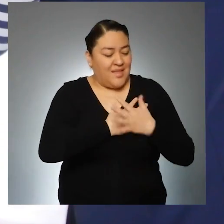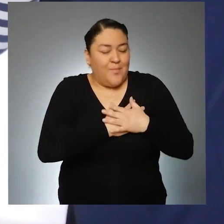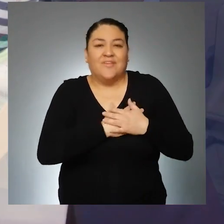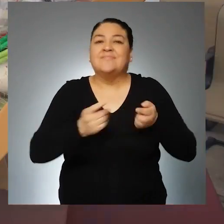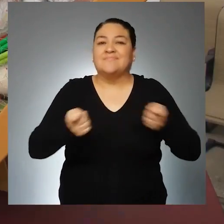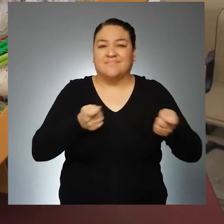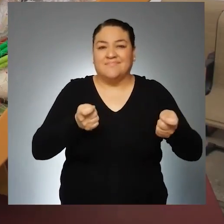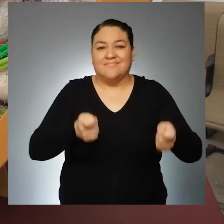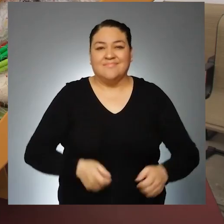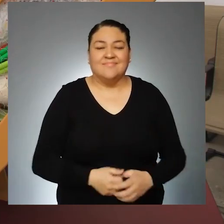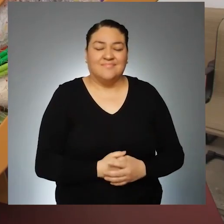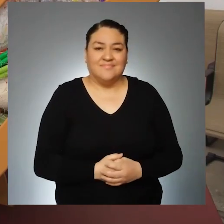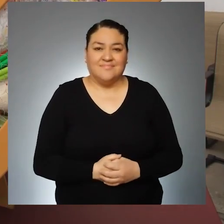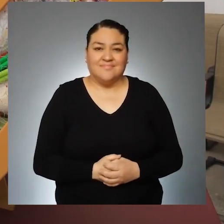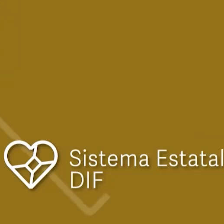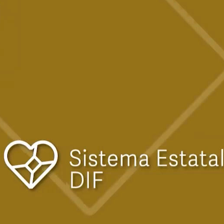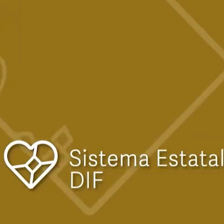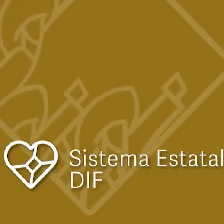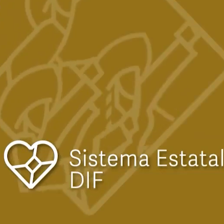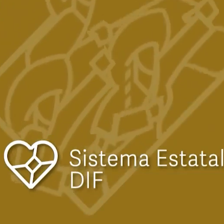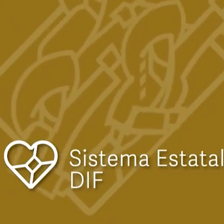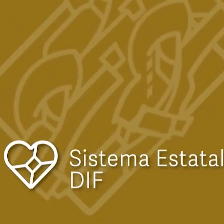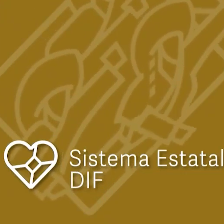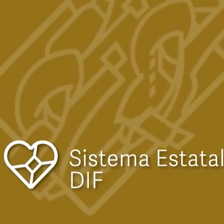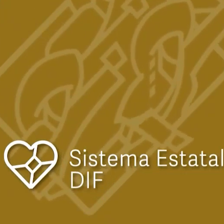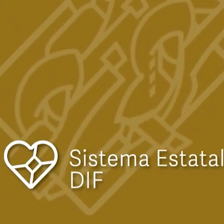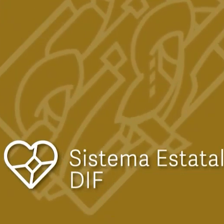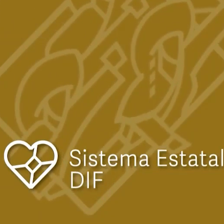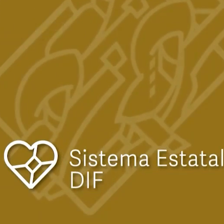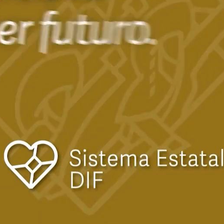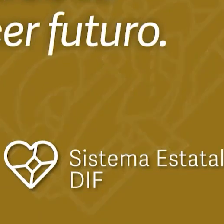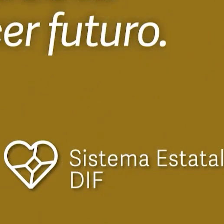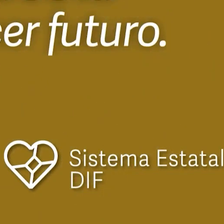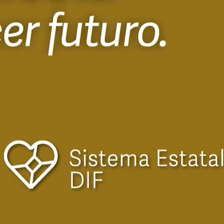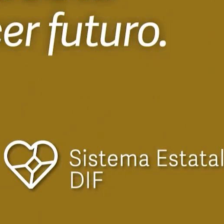su bienestar. Gobernamos con el corazón. Gobierno de Puebla. Hacer historia, hacer futuro. ¡Gracias!